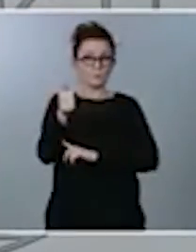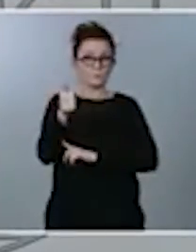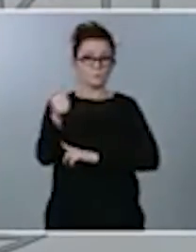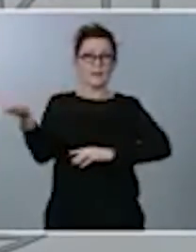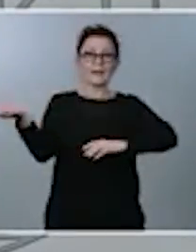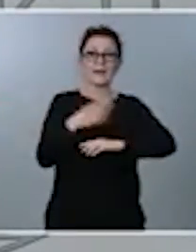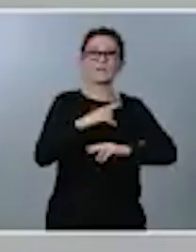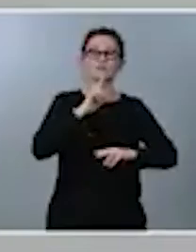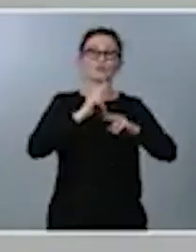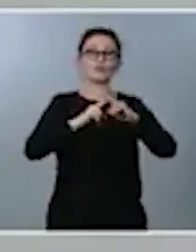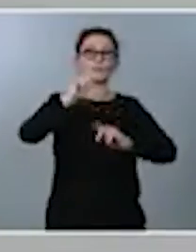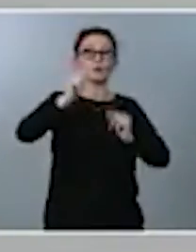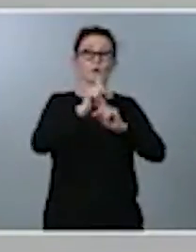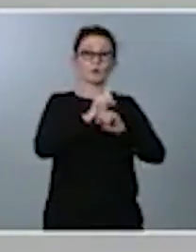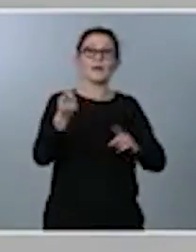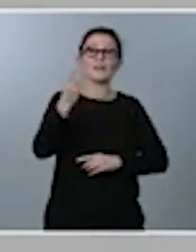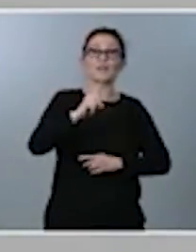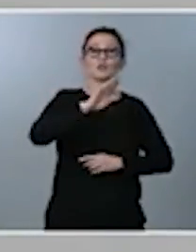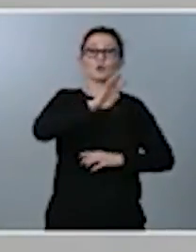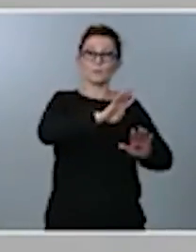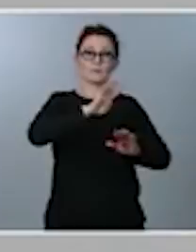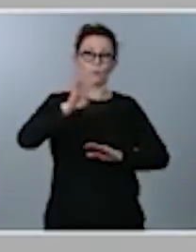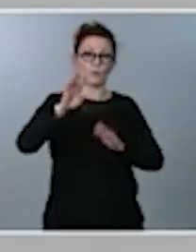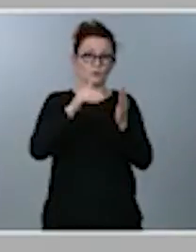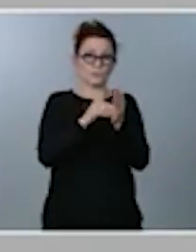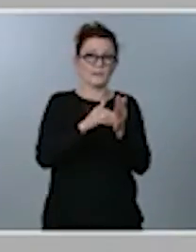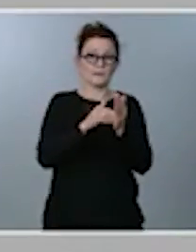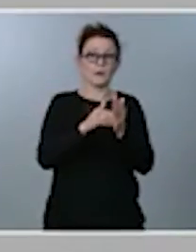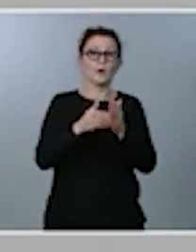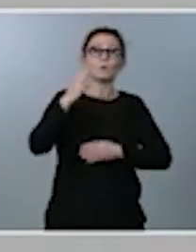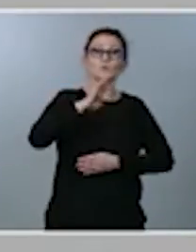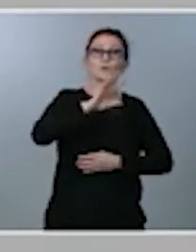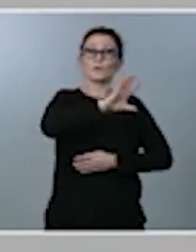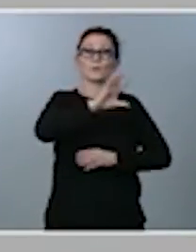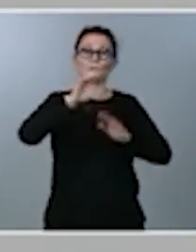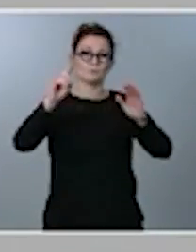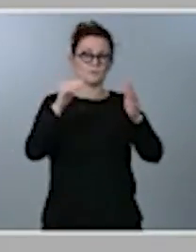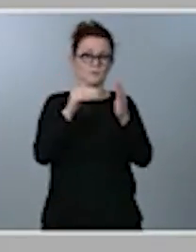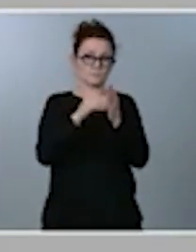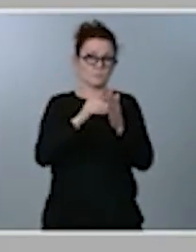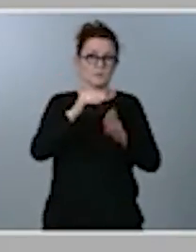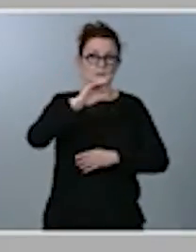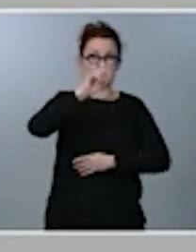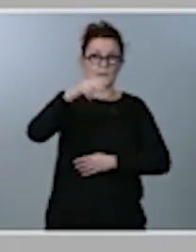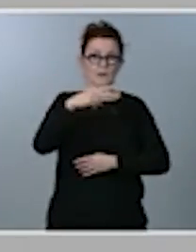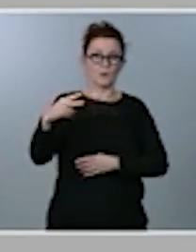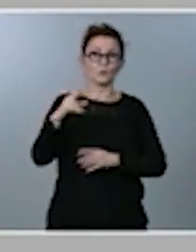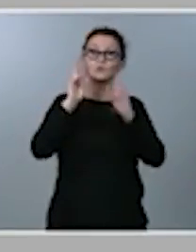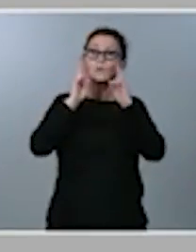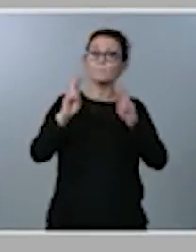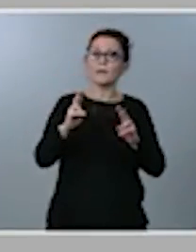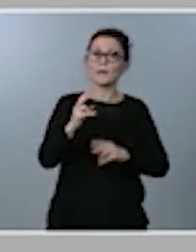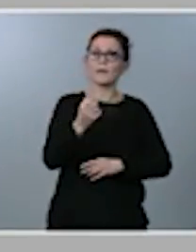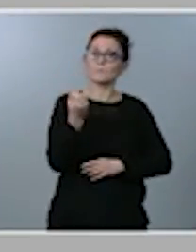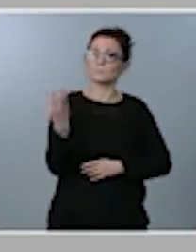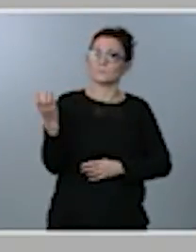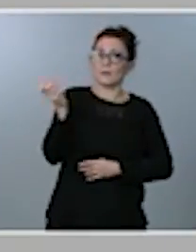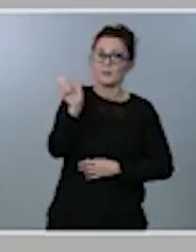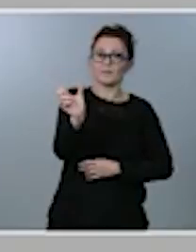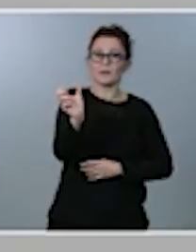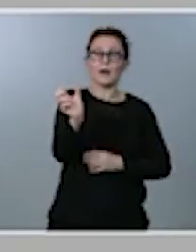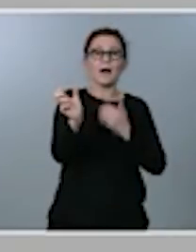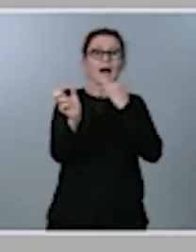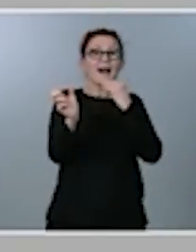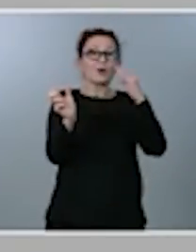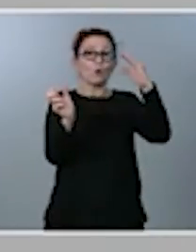194.456 millones de euros y verán ustedes que es una cifra ligeramente inferior a la que